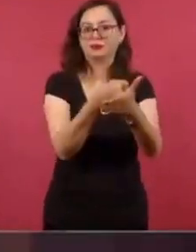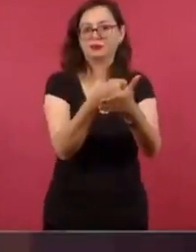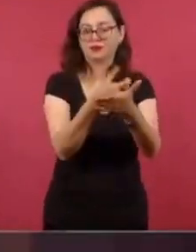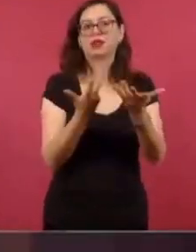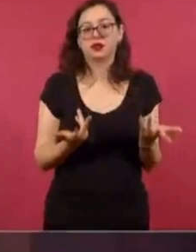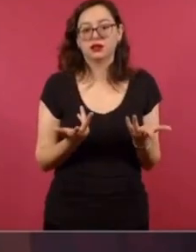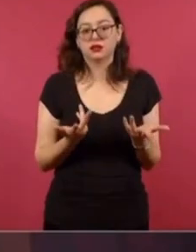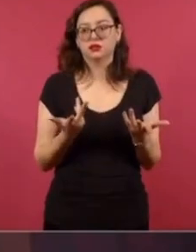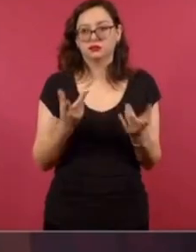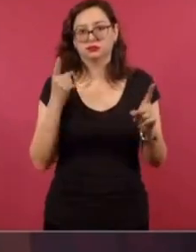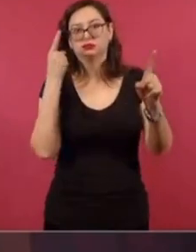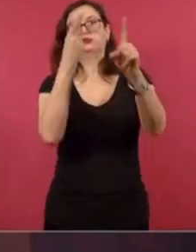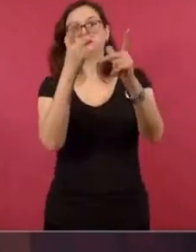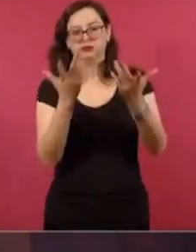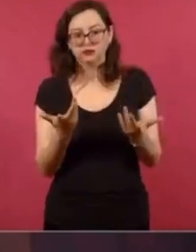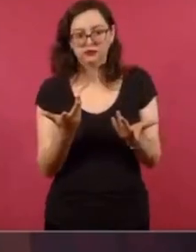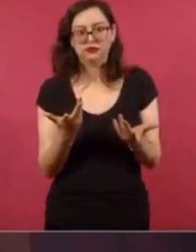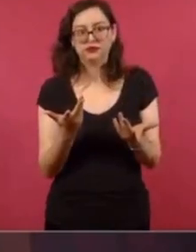superior.